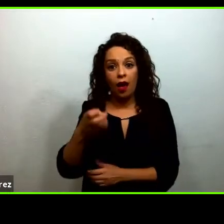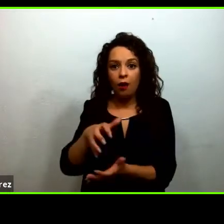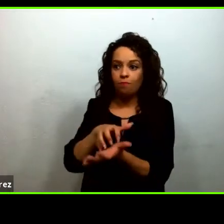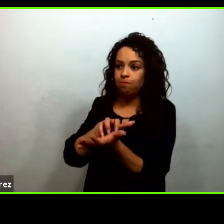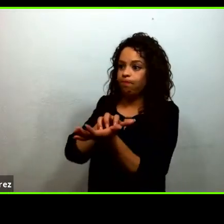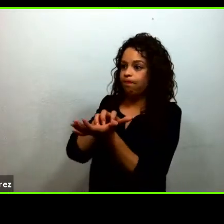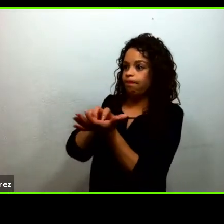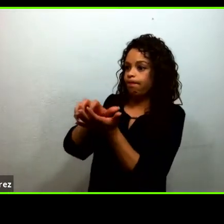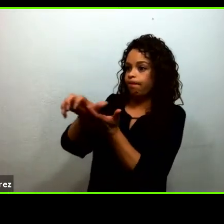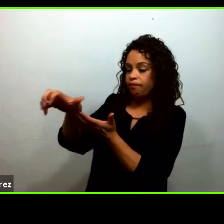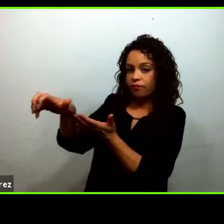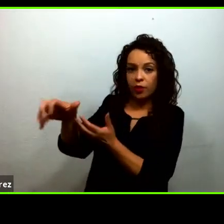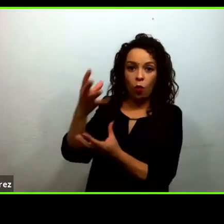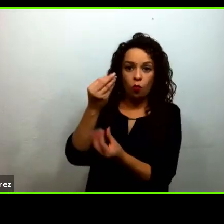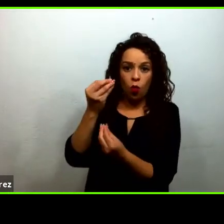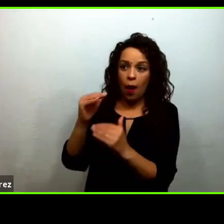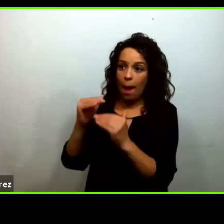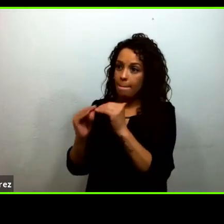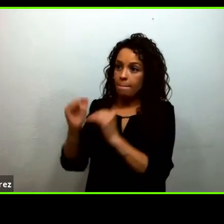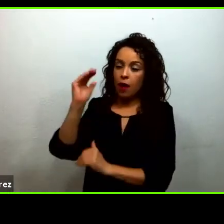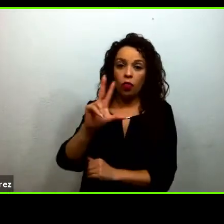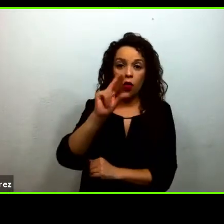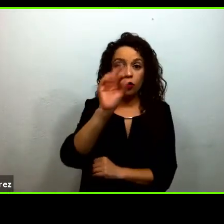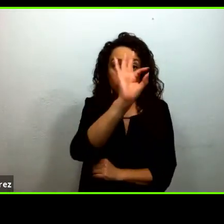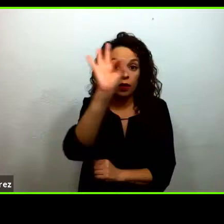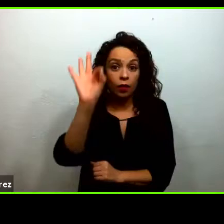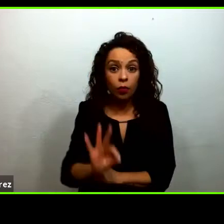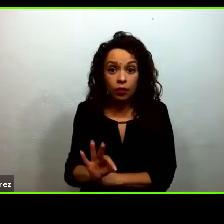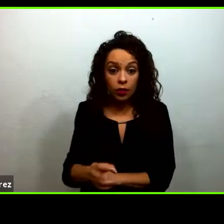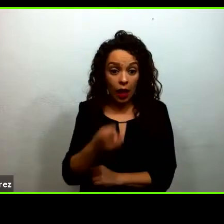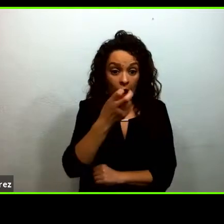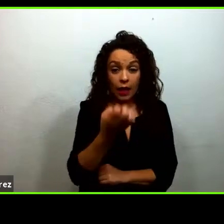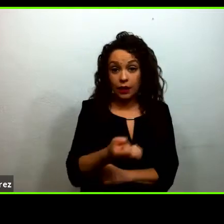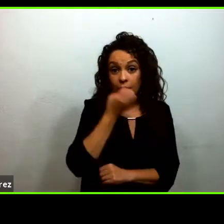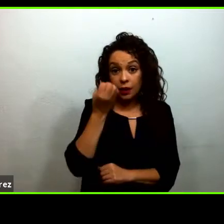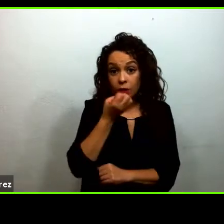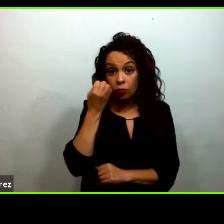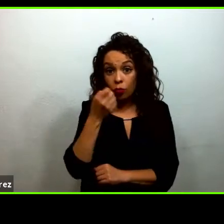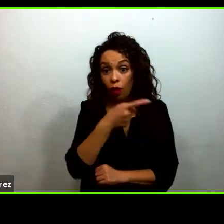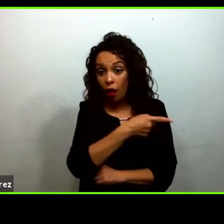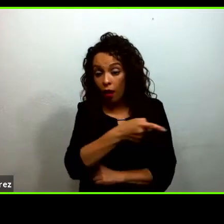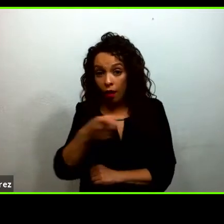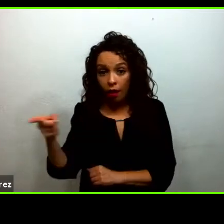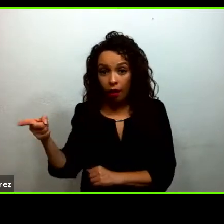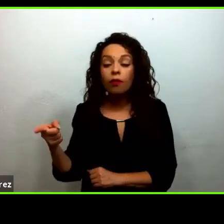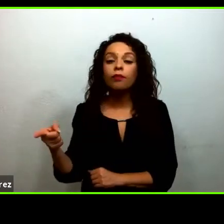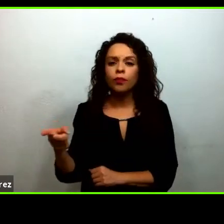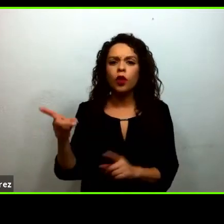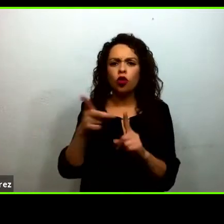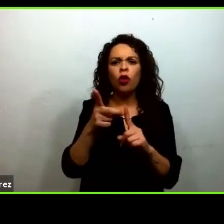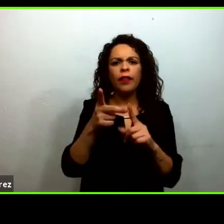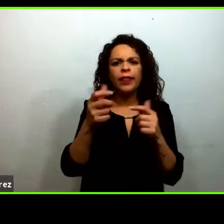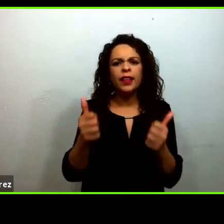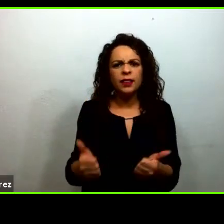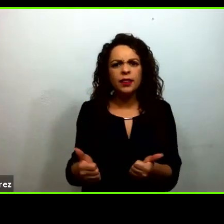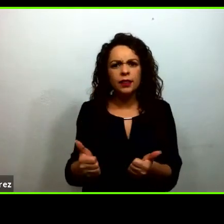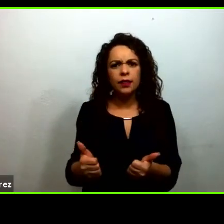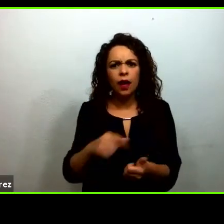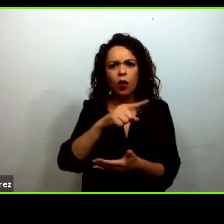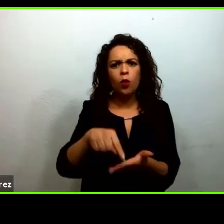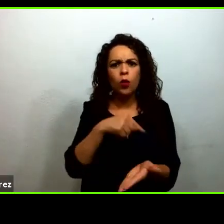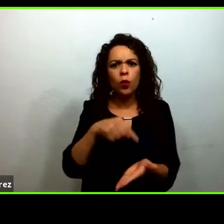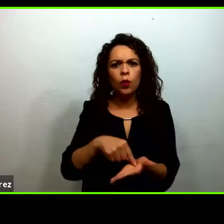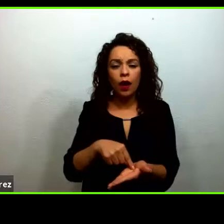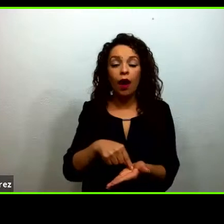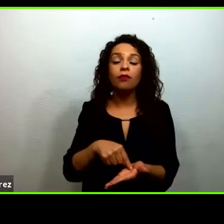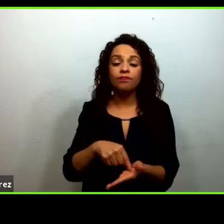80% muchas de estas escuelas o la mayoría de estas escuelas están ubicadas en la Sierra